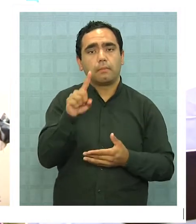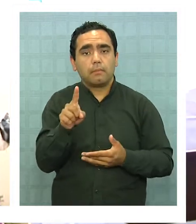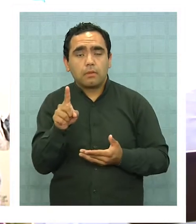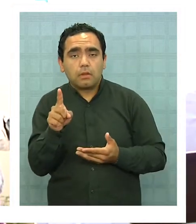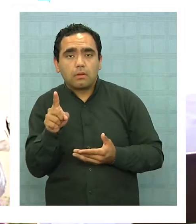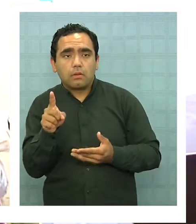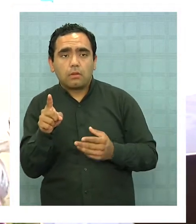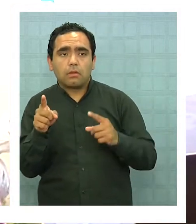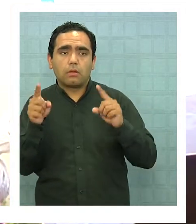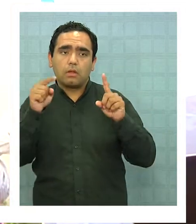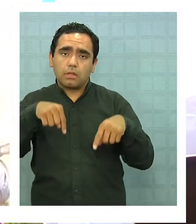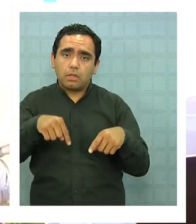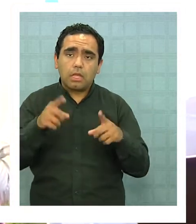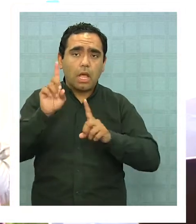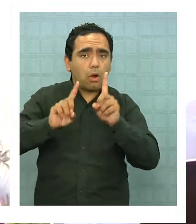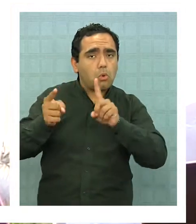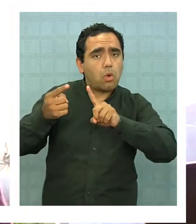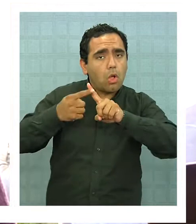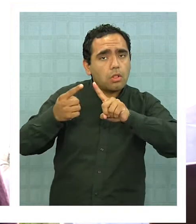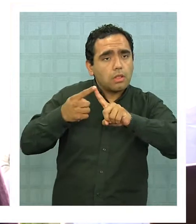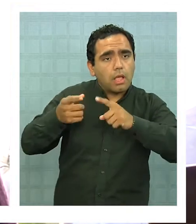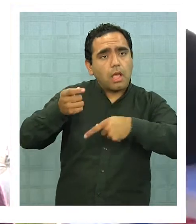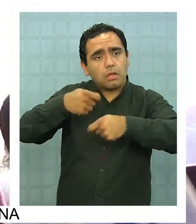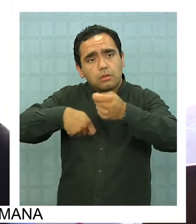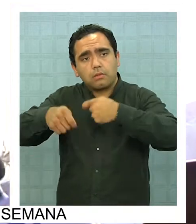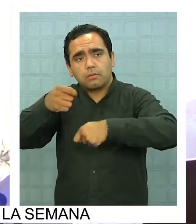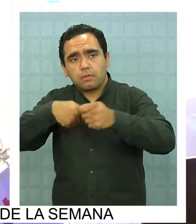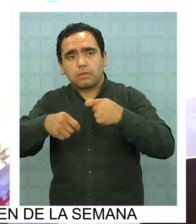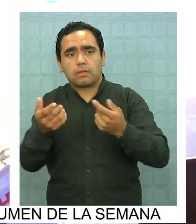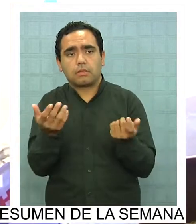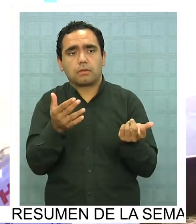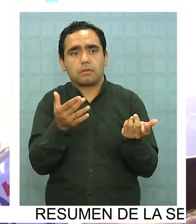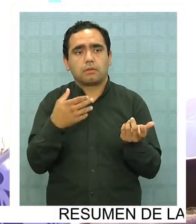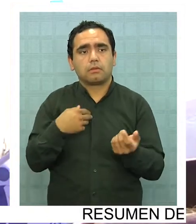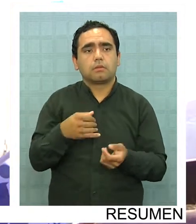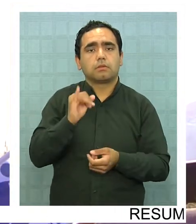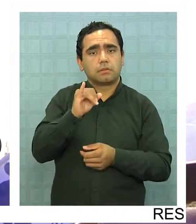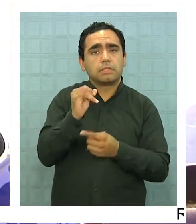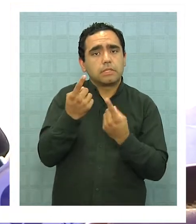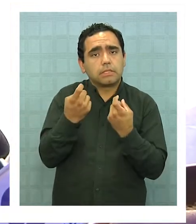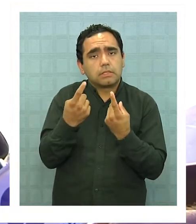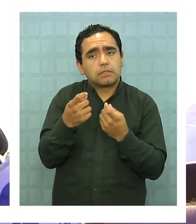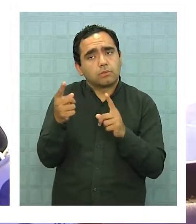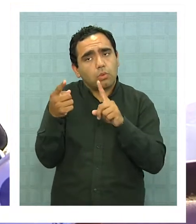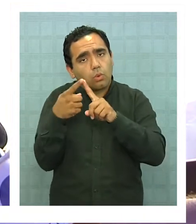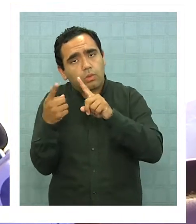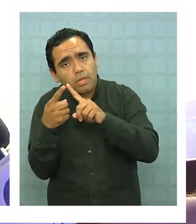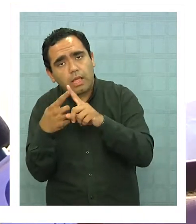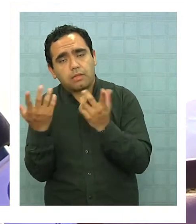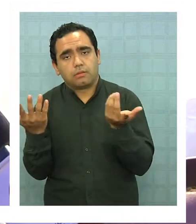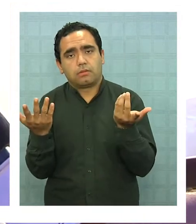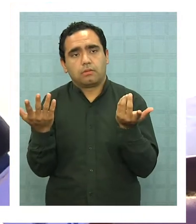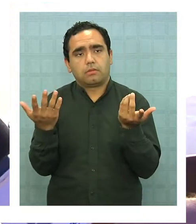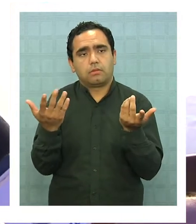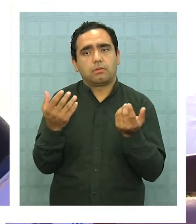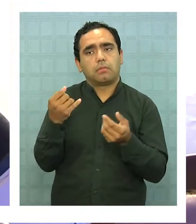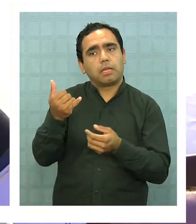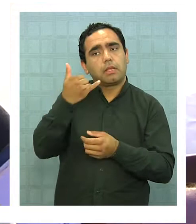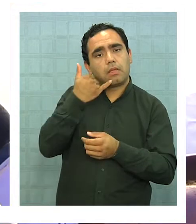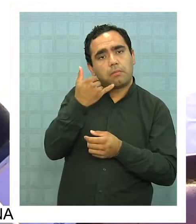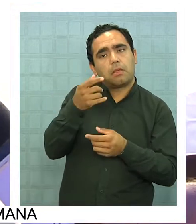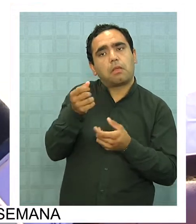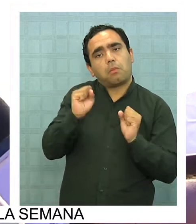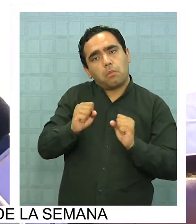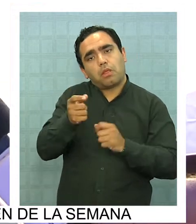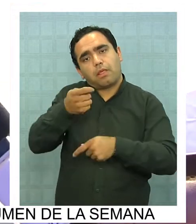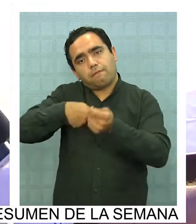hace algún contacto para vender algún negocio. necesito hacer el contacto para que me llame para